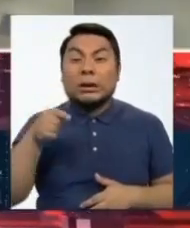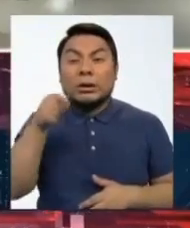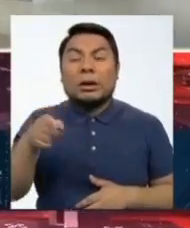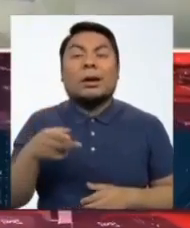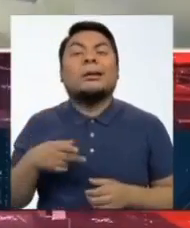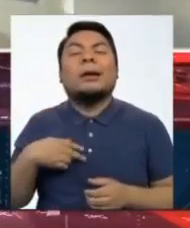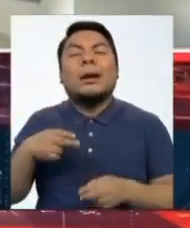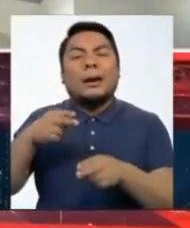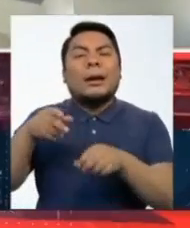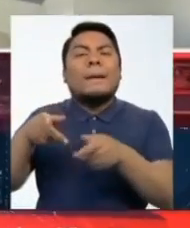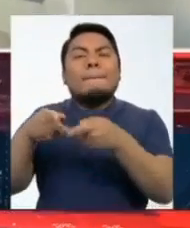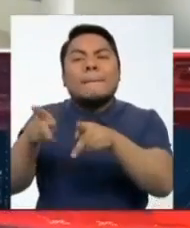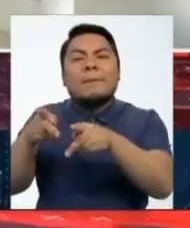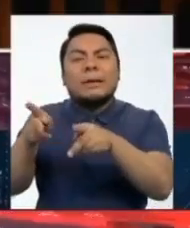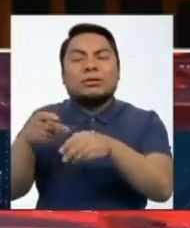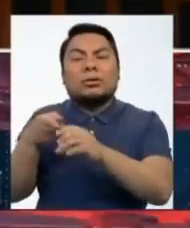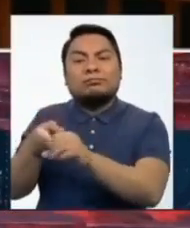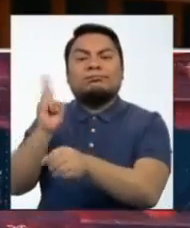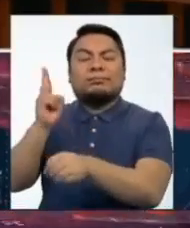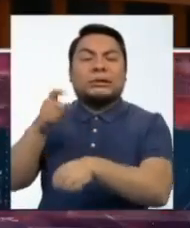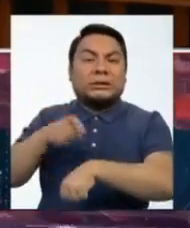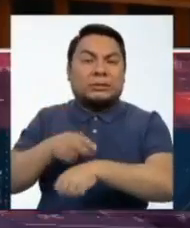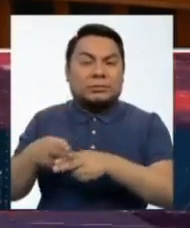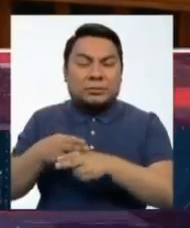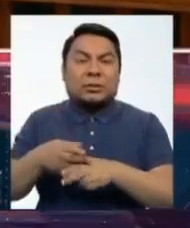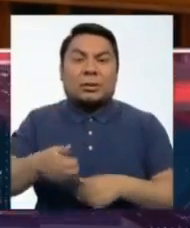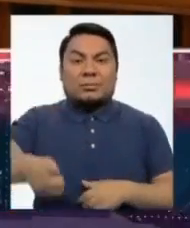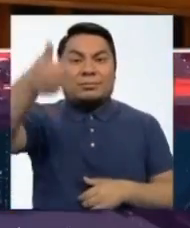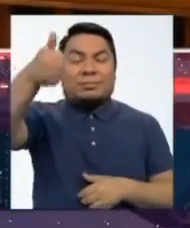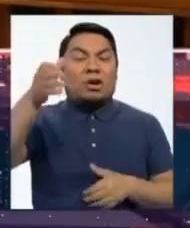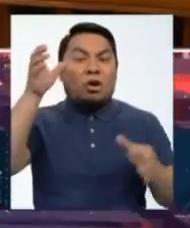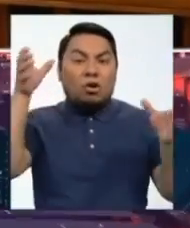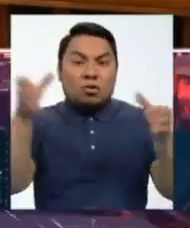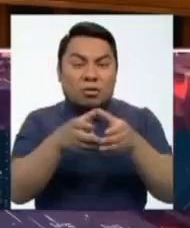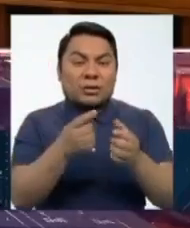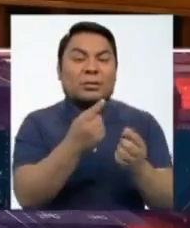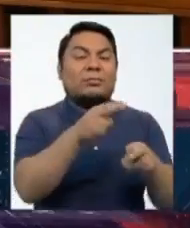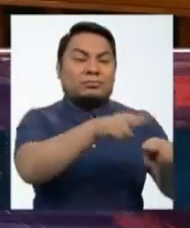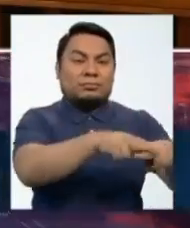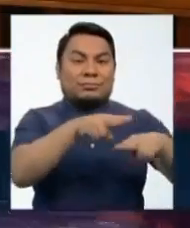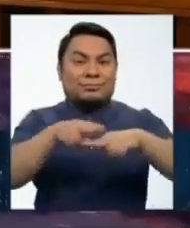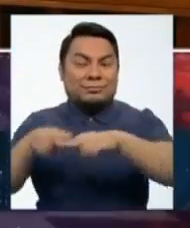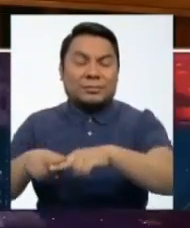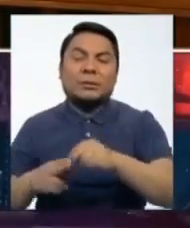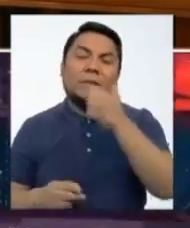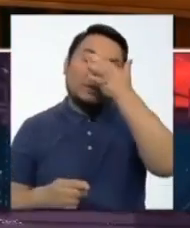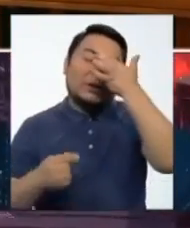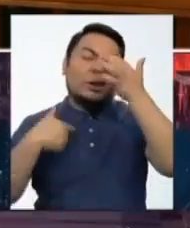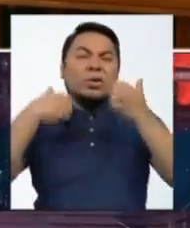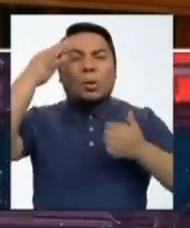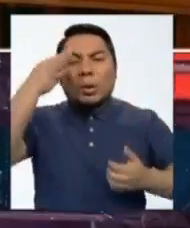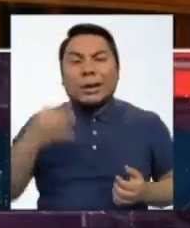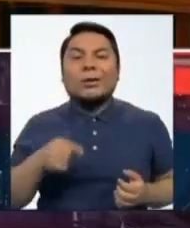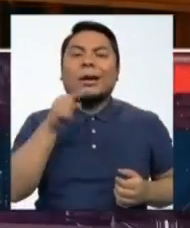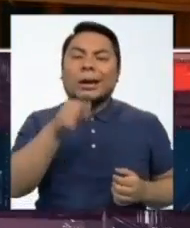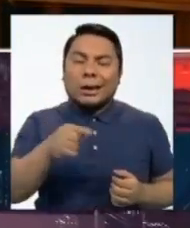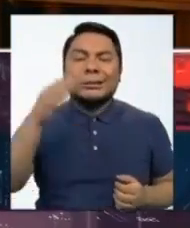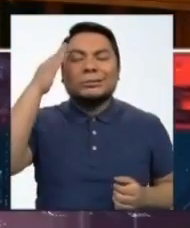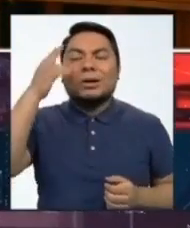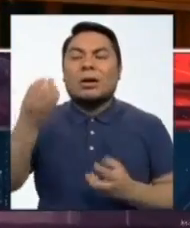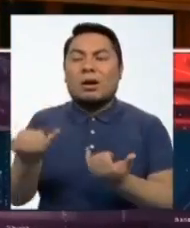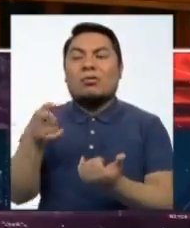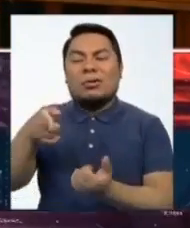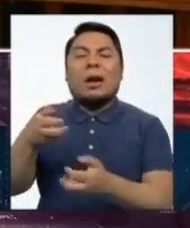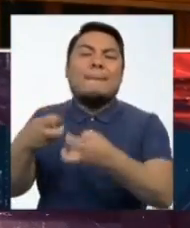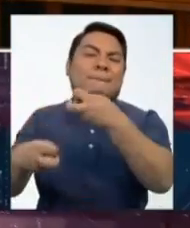presentado los vicepresidentes de la mesa directiva son licencias oportunas por la crisis política que estamos viviendo. En este momento